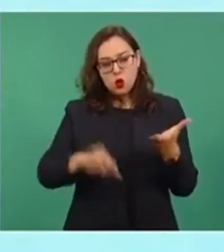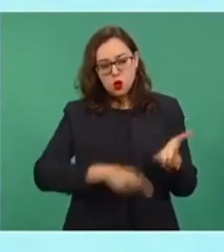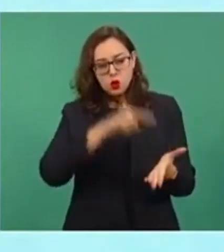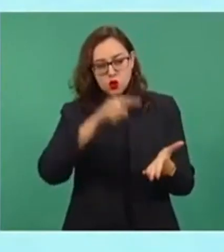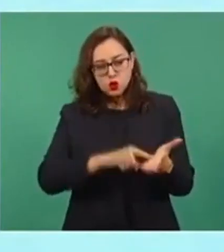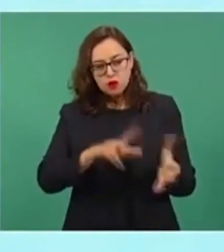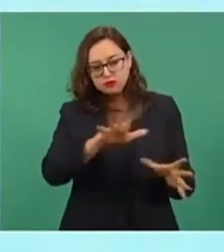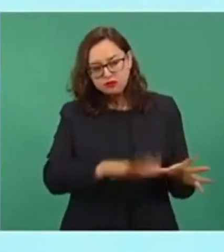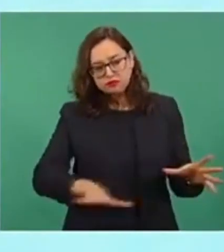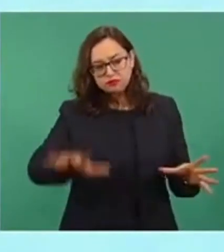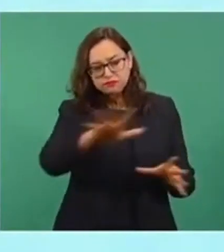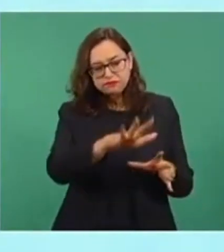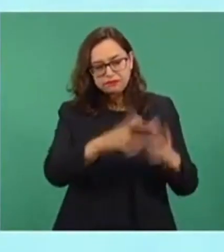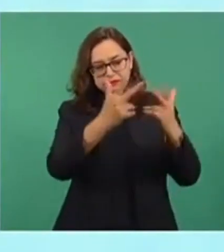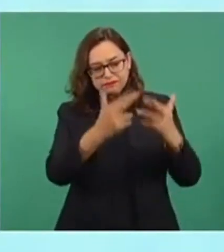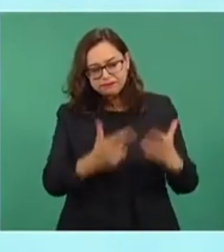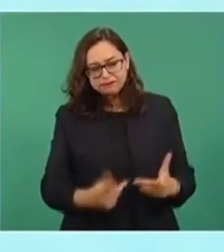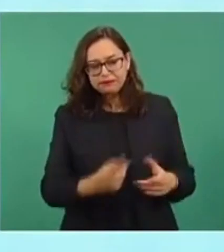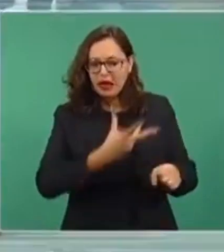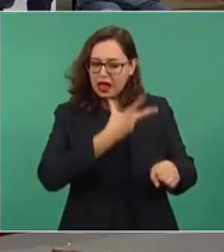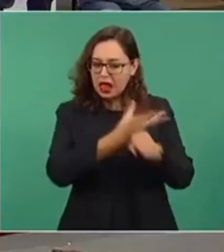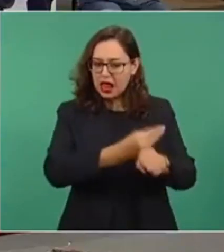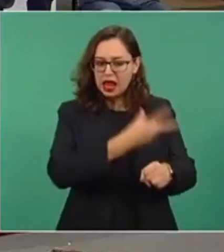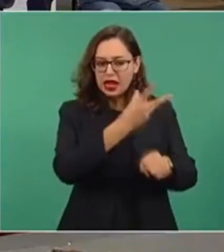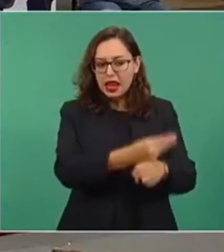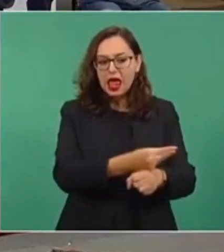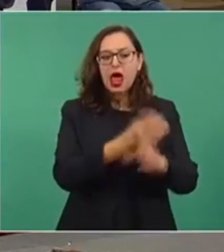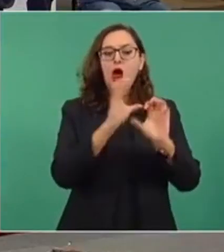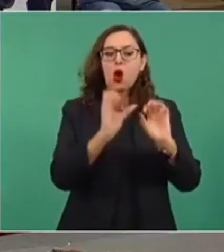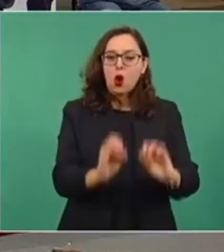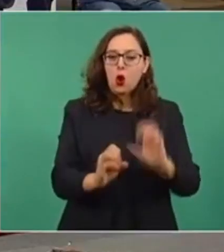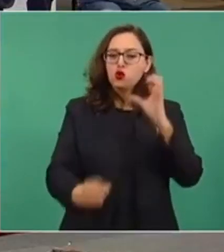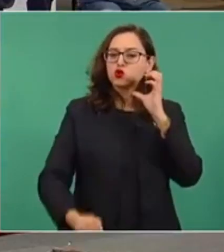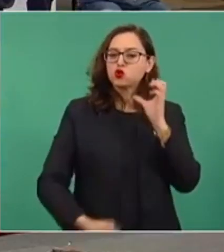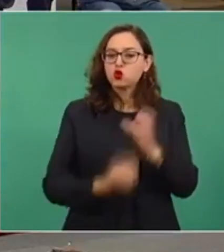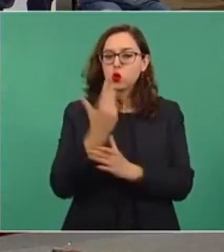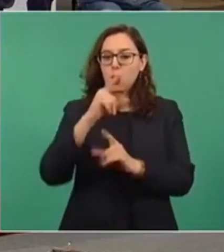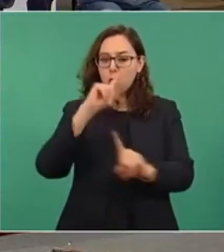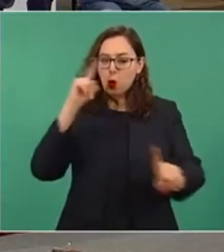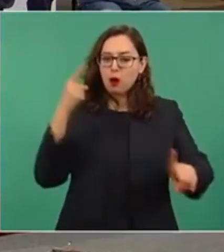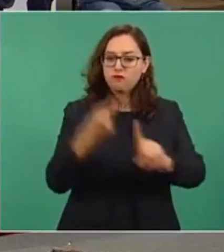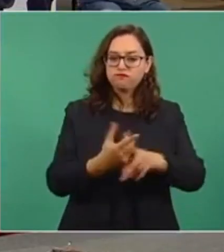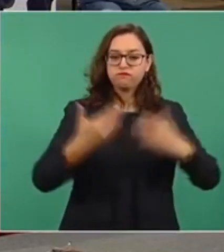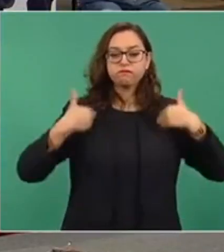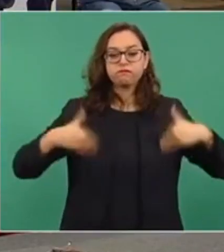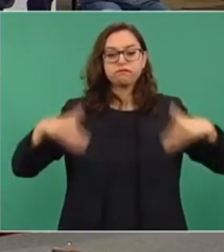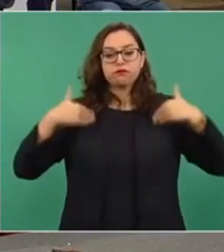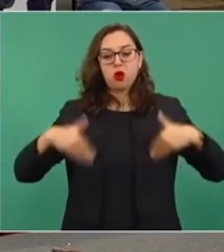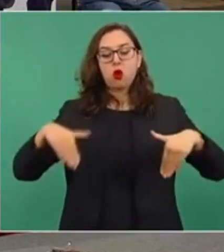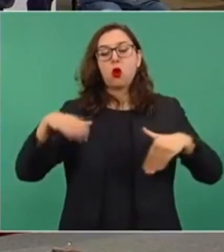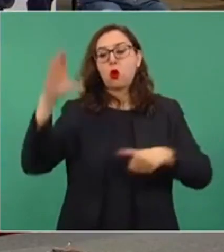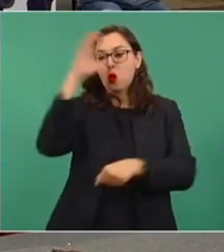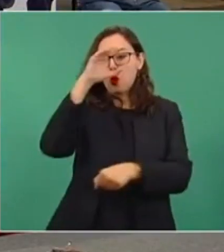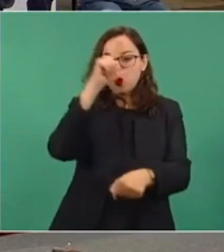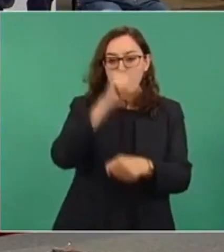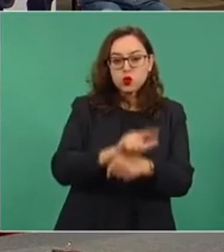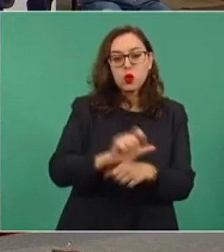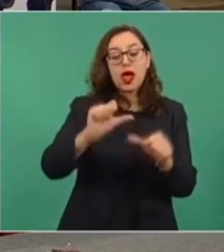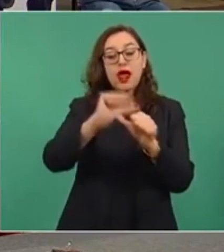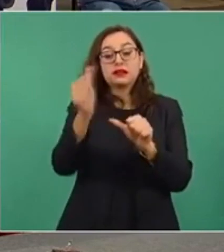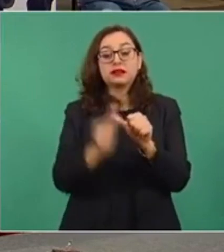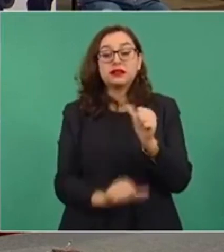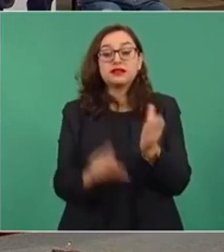construir espacios nuevos para la recreación, para la cultura, para el arte en colonias